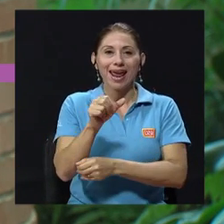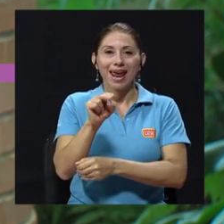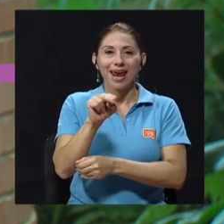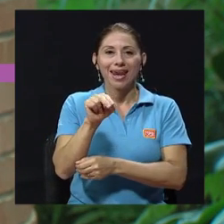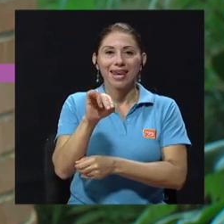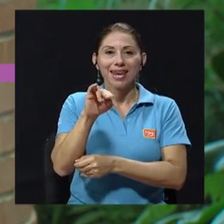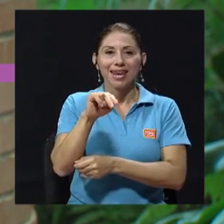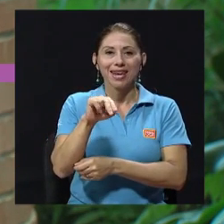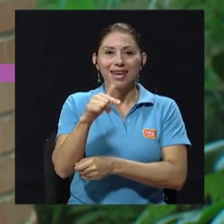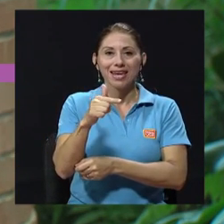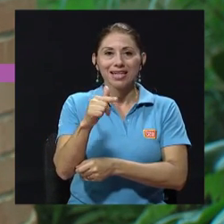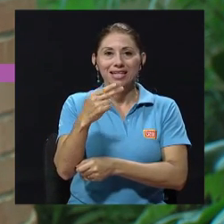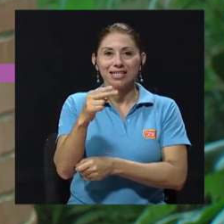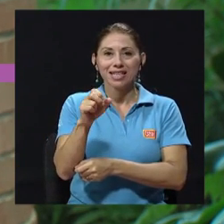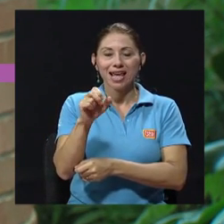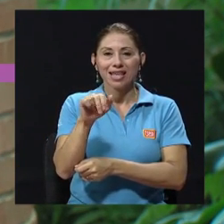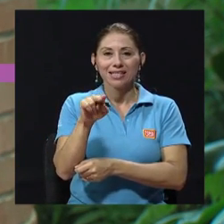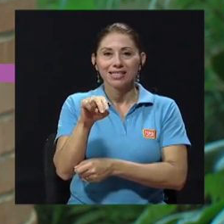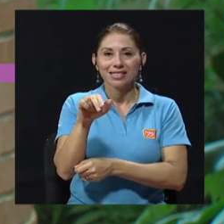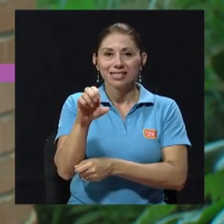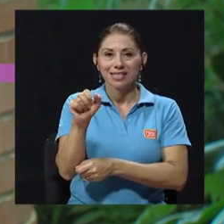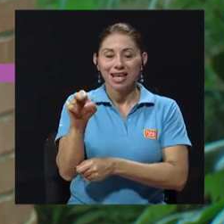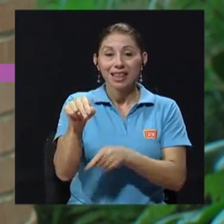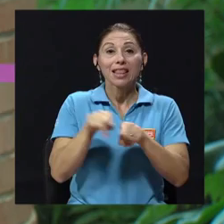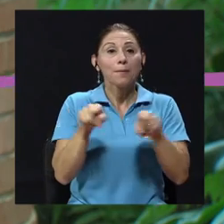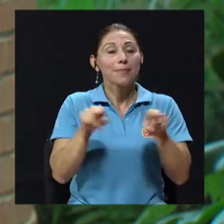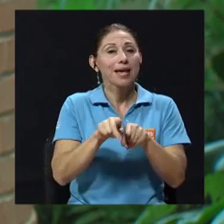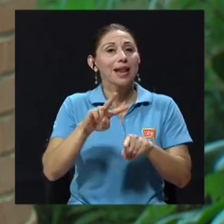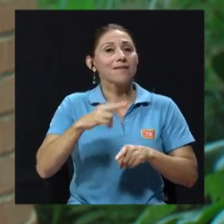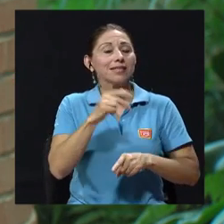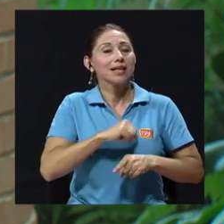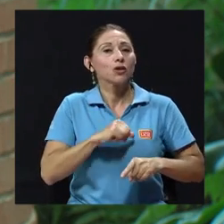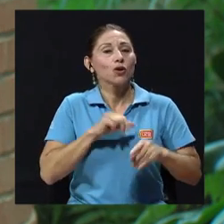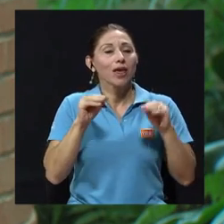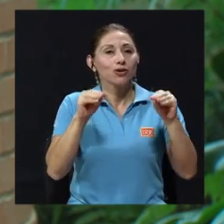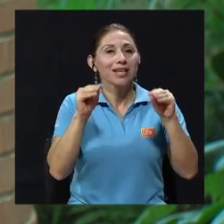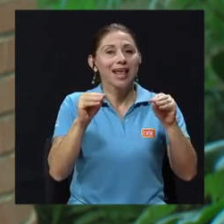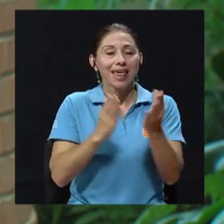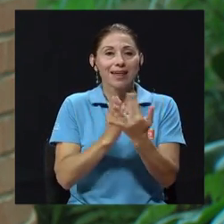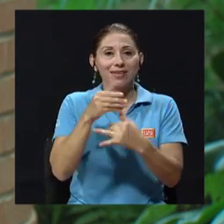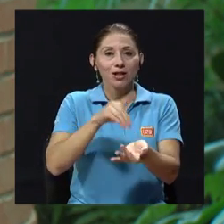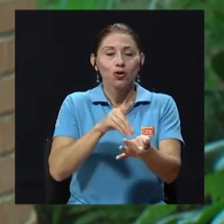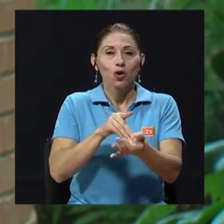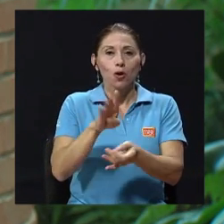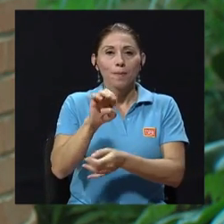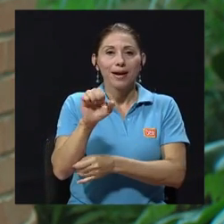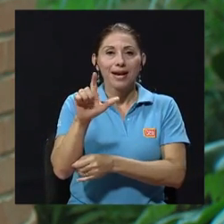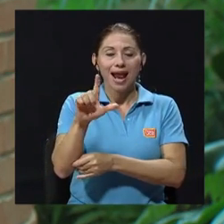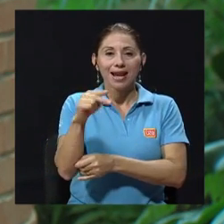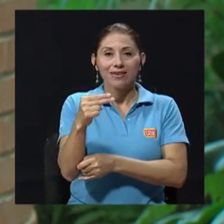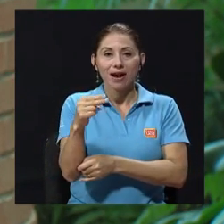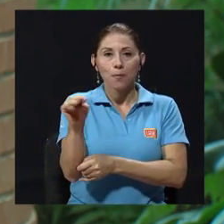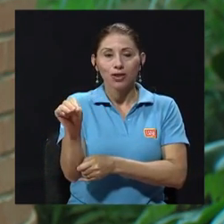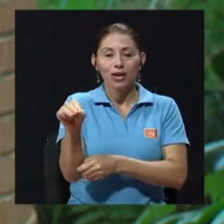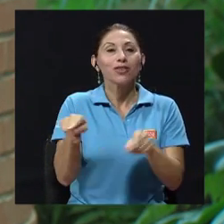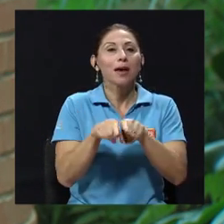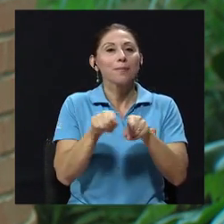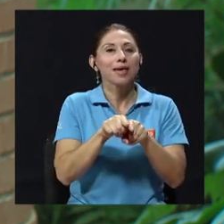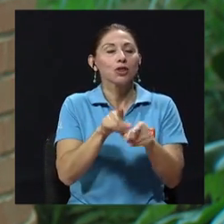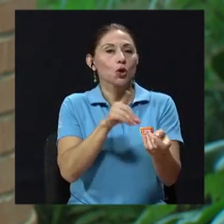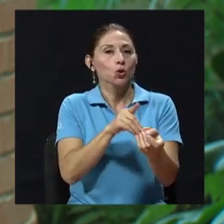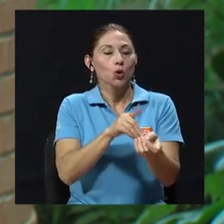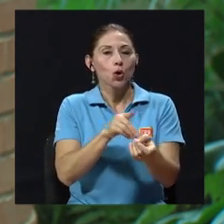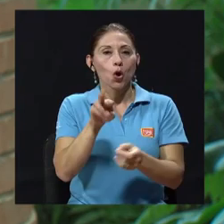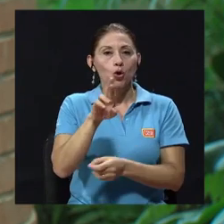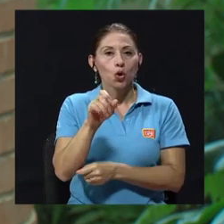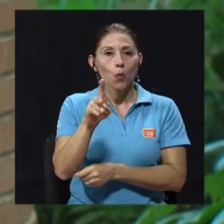de la vicerectoría de docencia a través del doctor Bernal Herrera Montero y del doctor Roberto Salón, que es